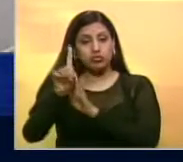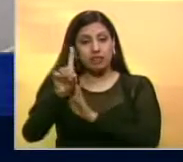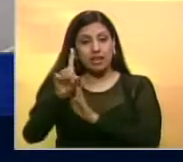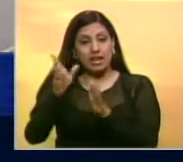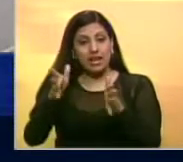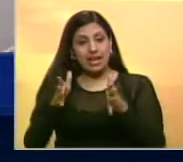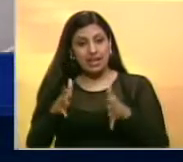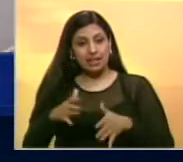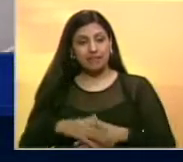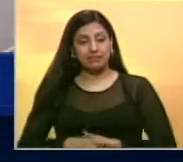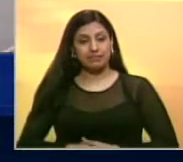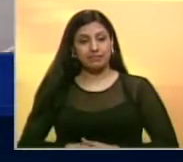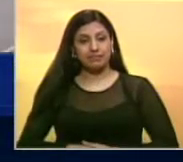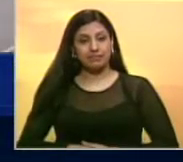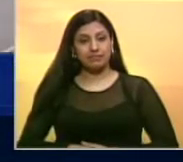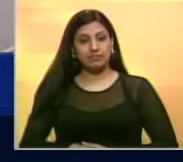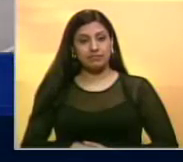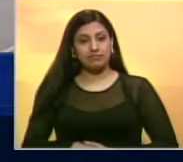año gane algo